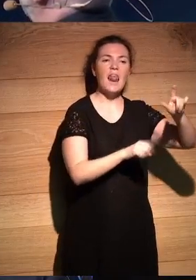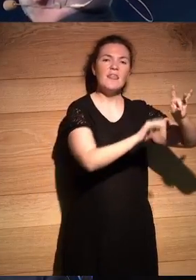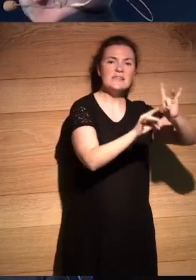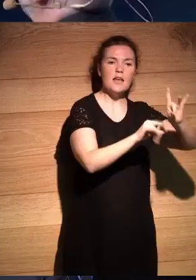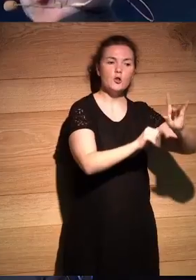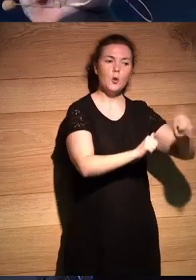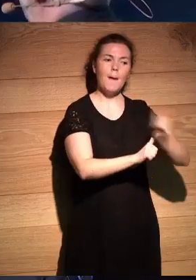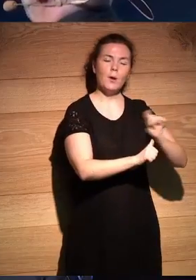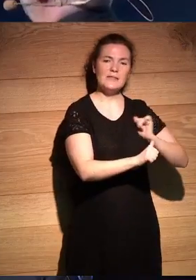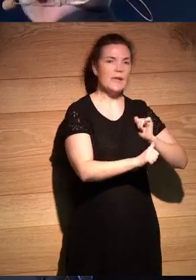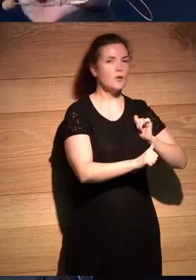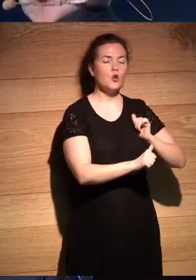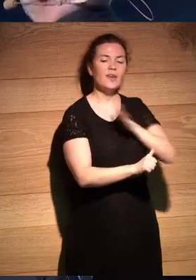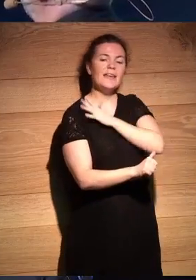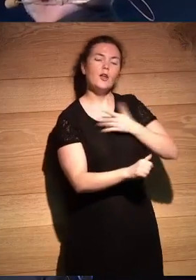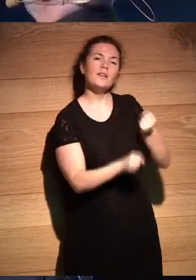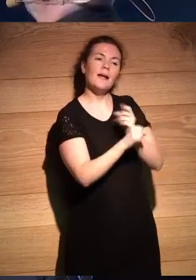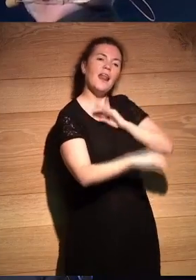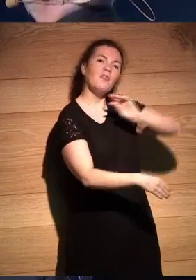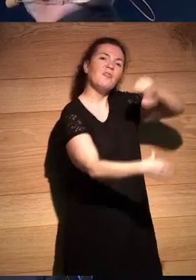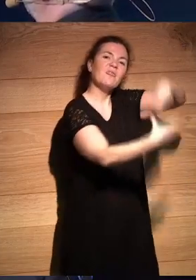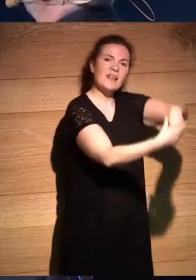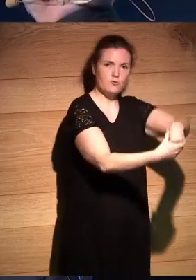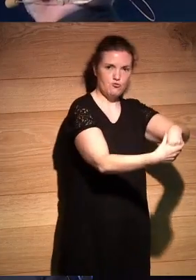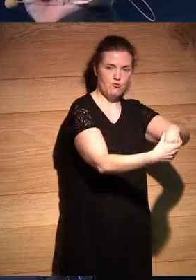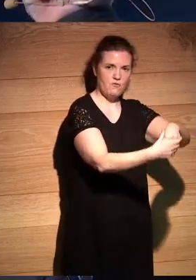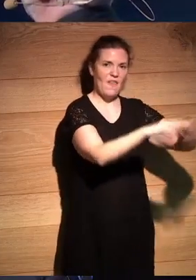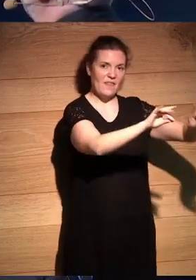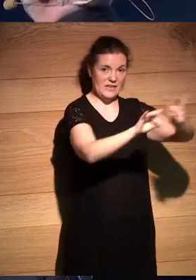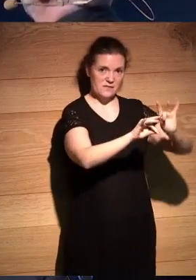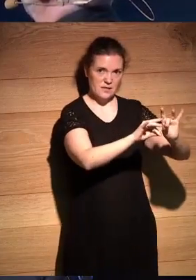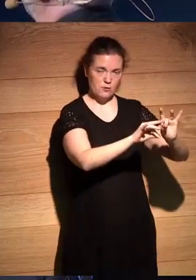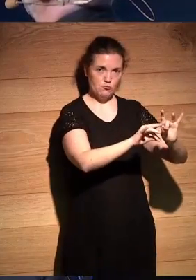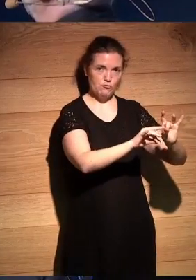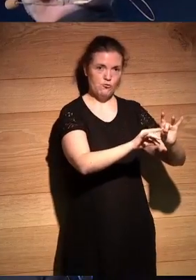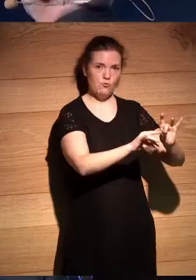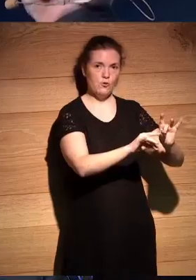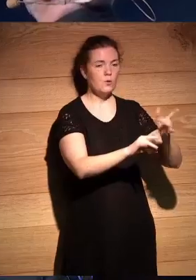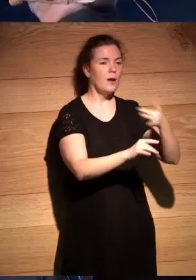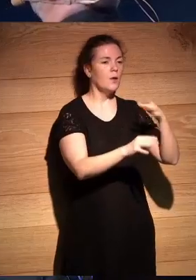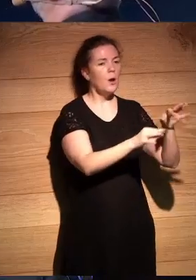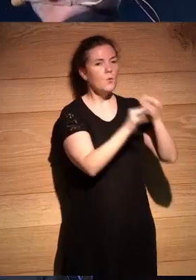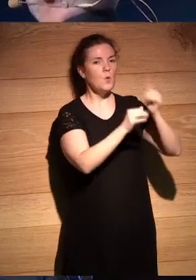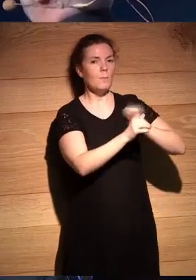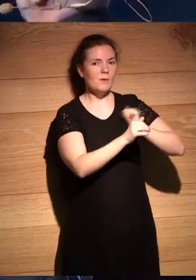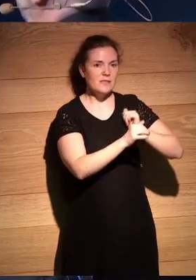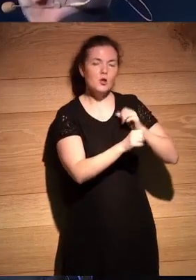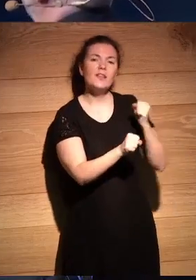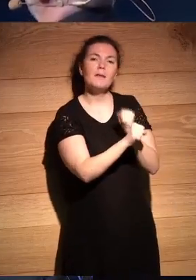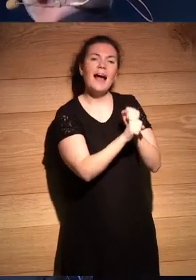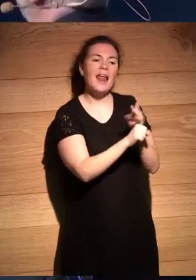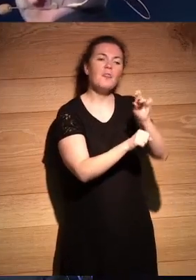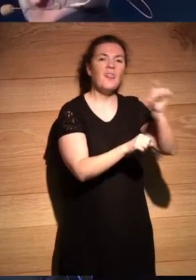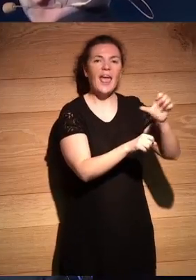sino desde los desiertos de Sonora y aquí la preposición era muy relevante ¿no? o sea no era lo mismo trabajar de una cosa que